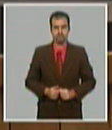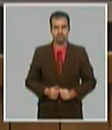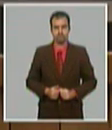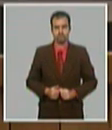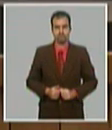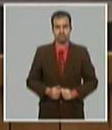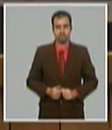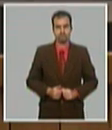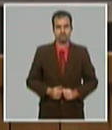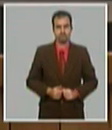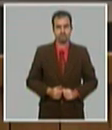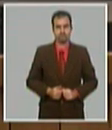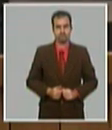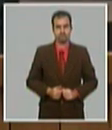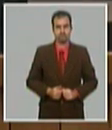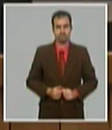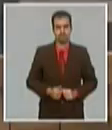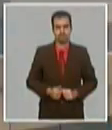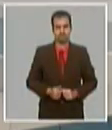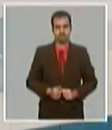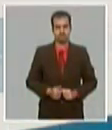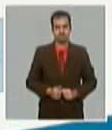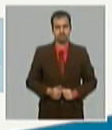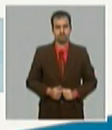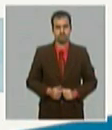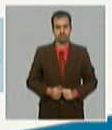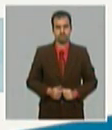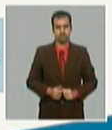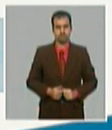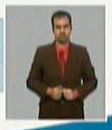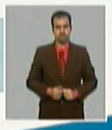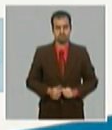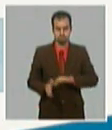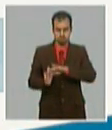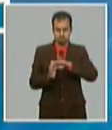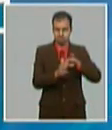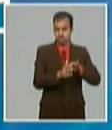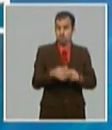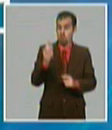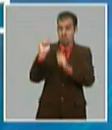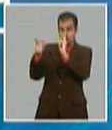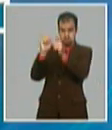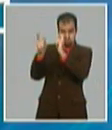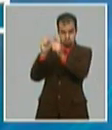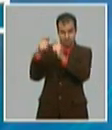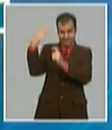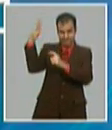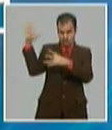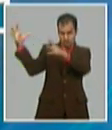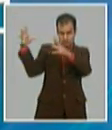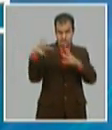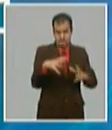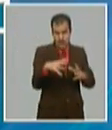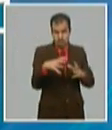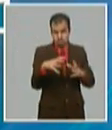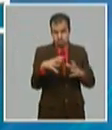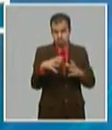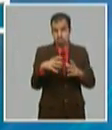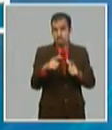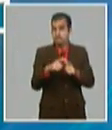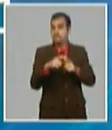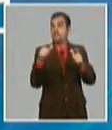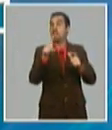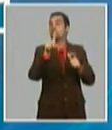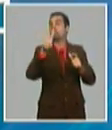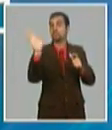Las importaciones se proyectan para el 2021 con un crecimiento de un 12% con